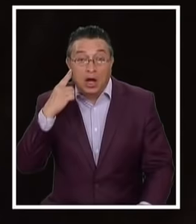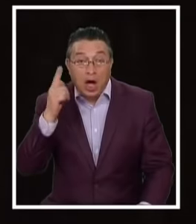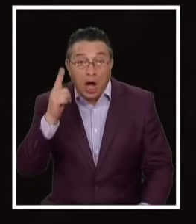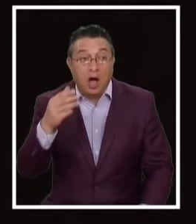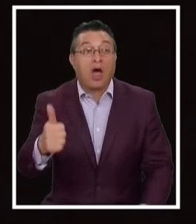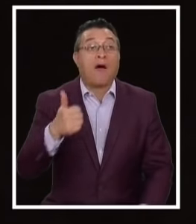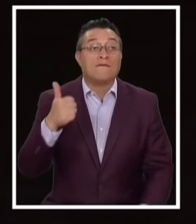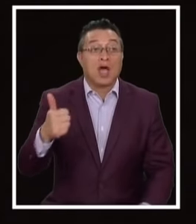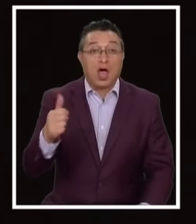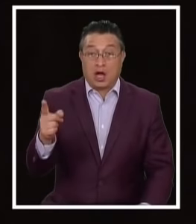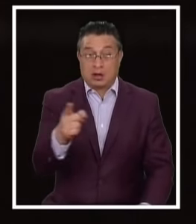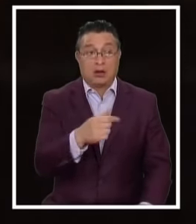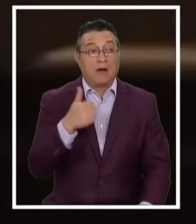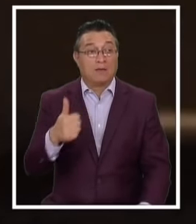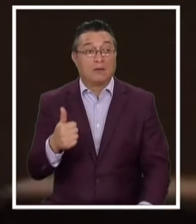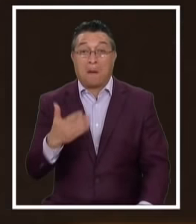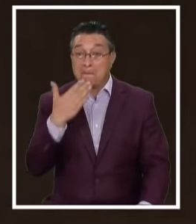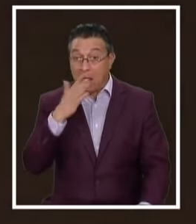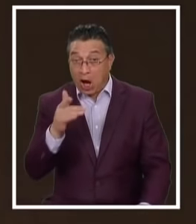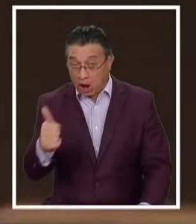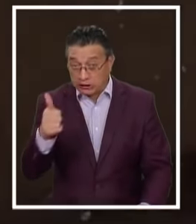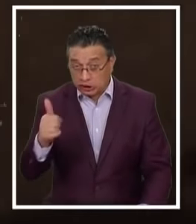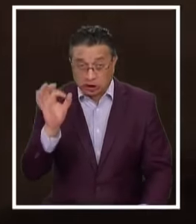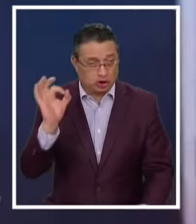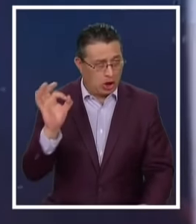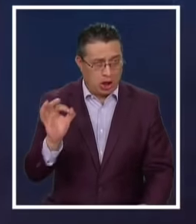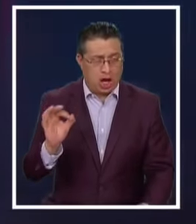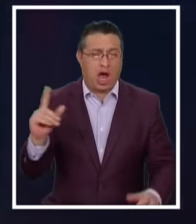¡Bien! ¡Mejor! ¡Sí!